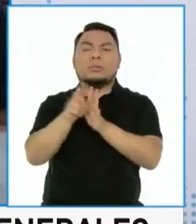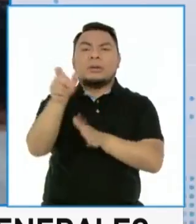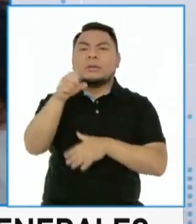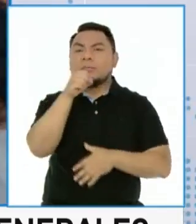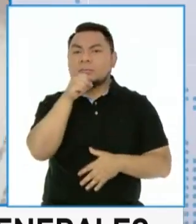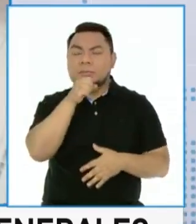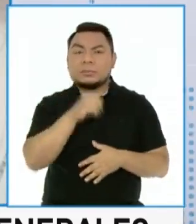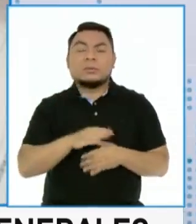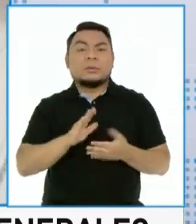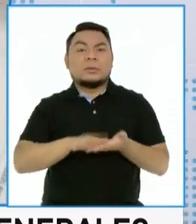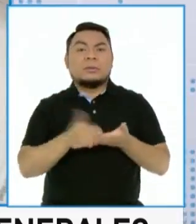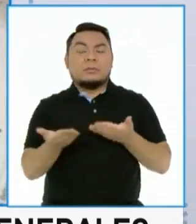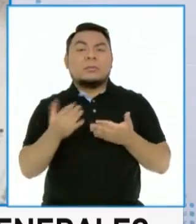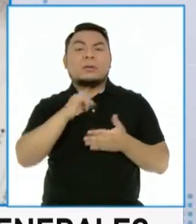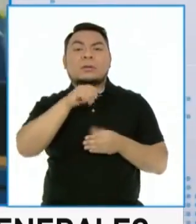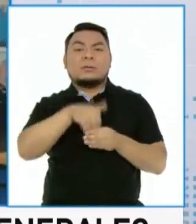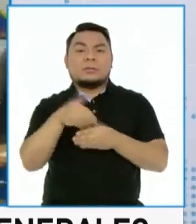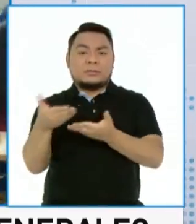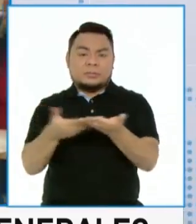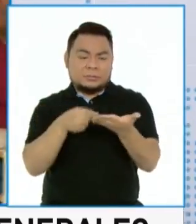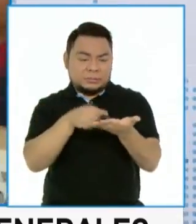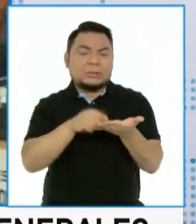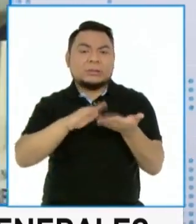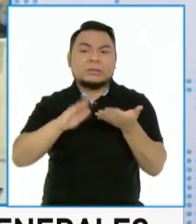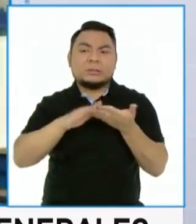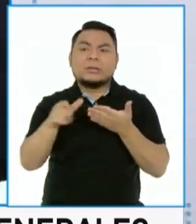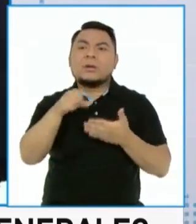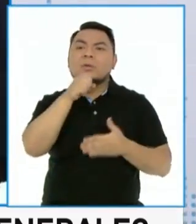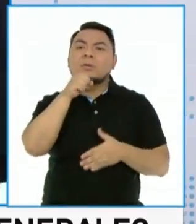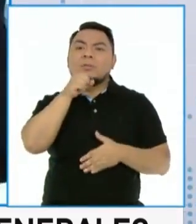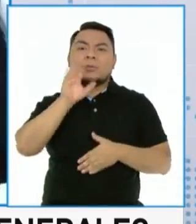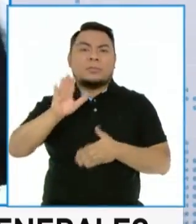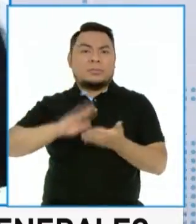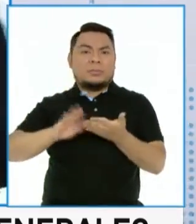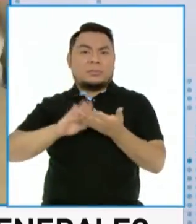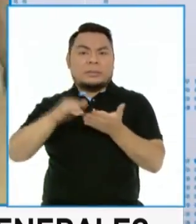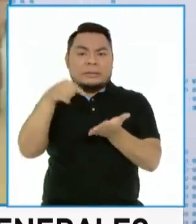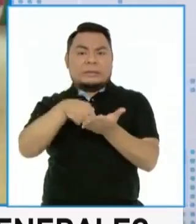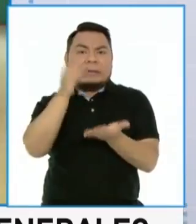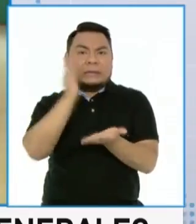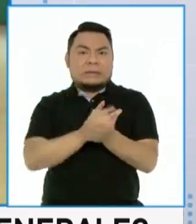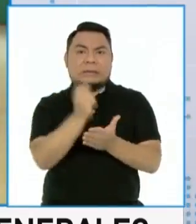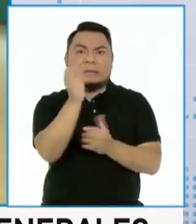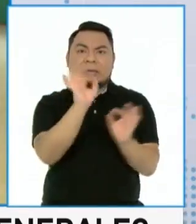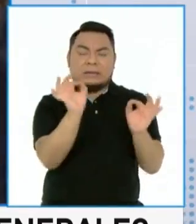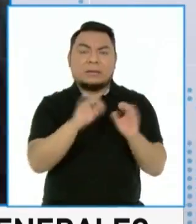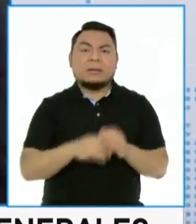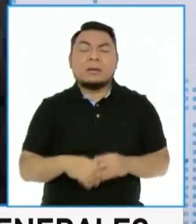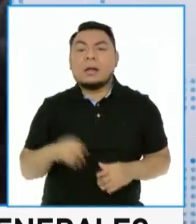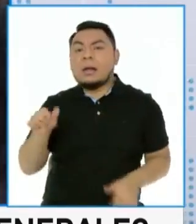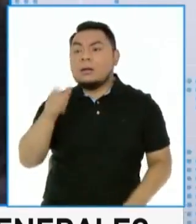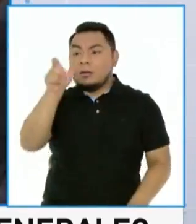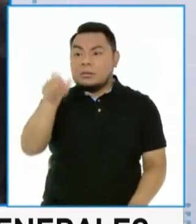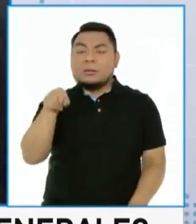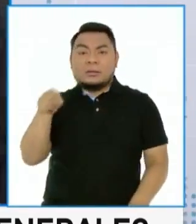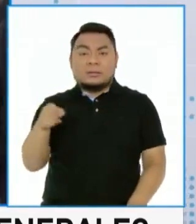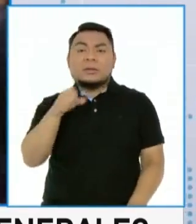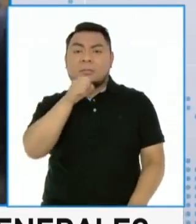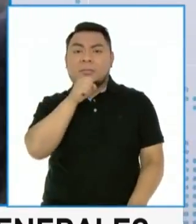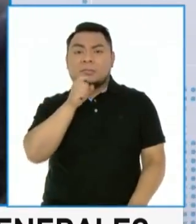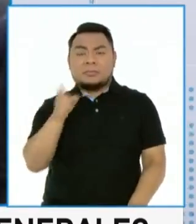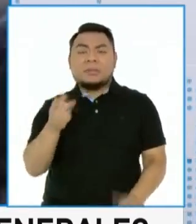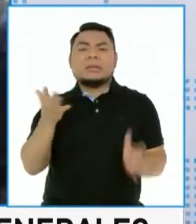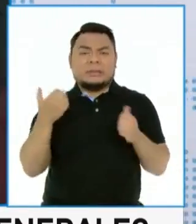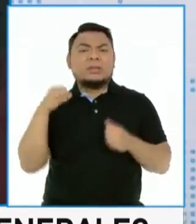me dará una dispensa porque estoy dentro del grupo vulnerable. De eso no hay ningún problema. Ahora, las personas que sí quieren ir a votar